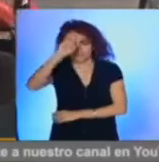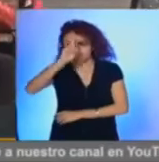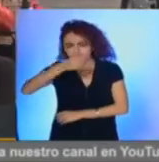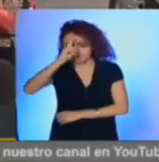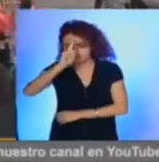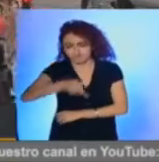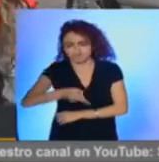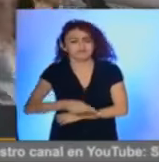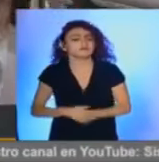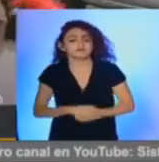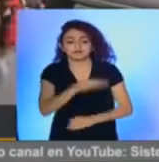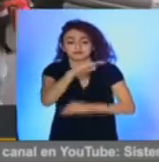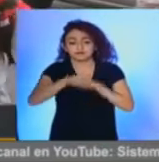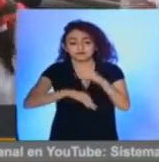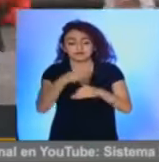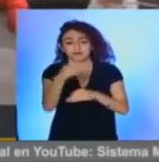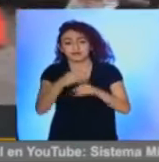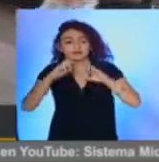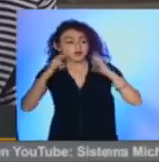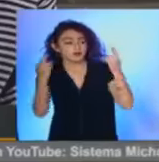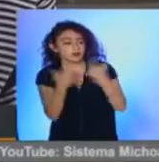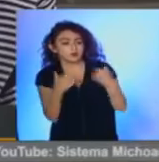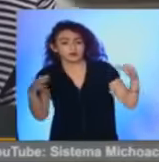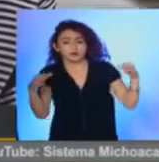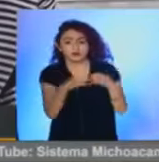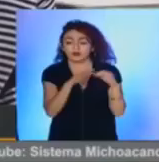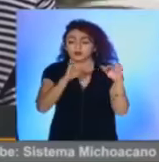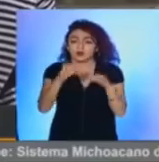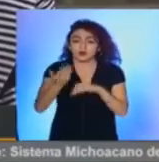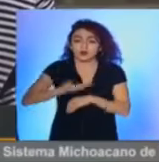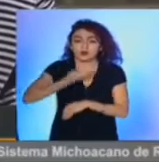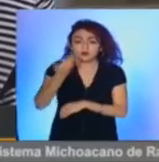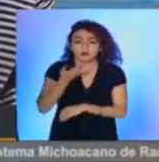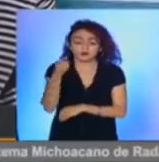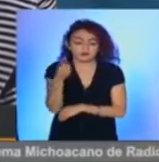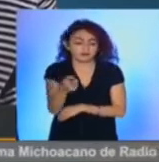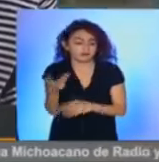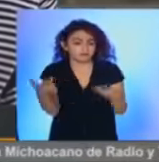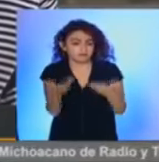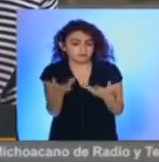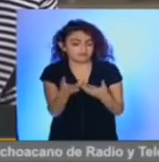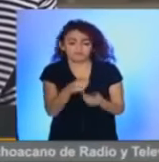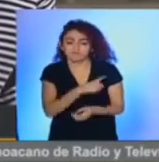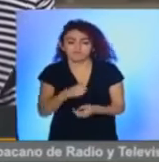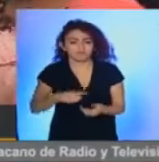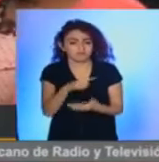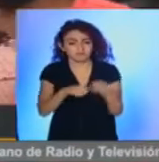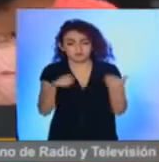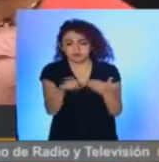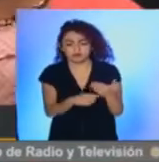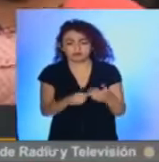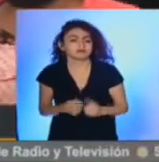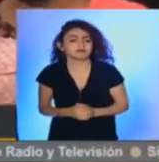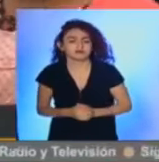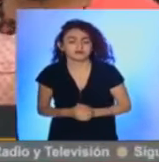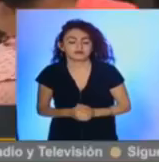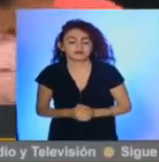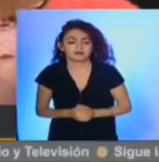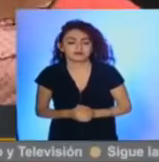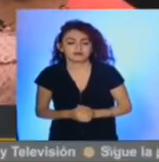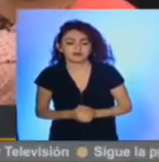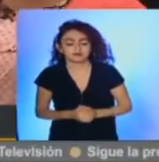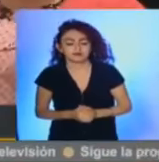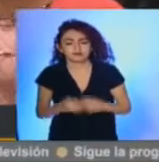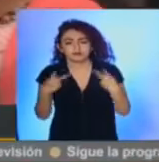prohibidas todo este tipo de reuniones a las que estábamos acostumbrados están se deben de cancelar ahora bien